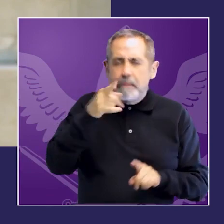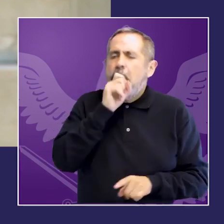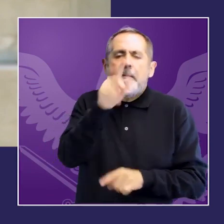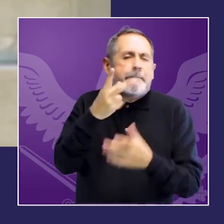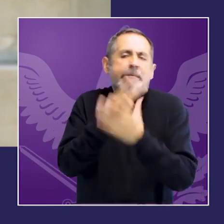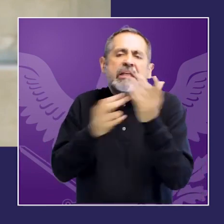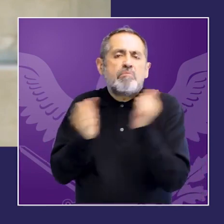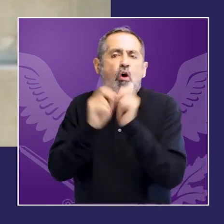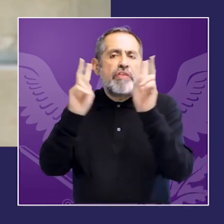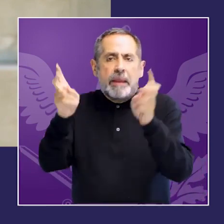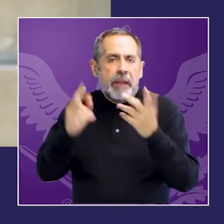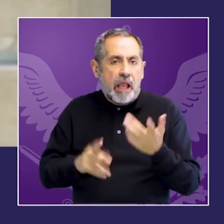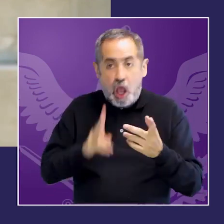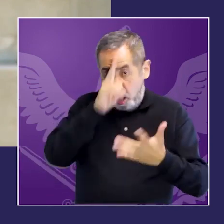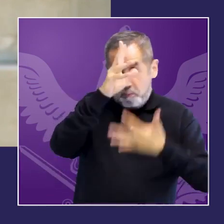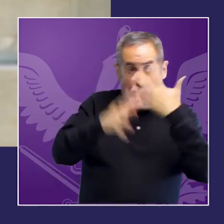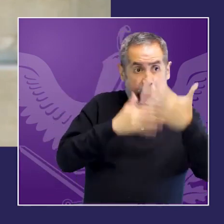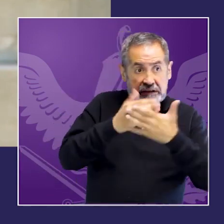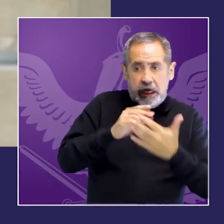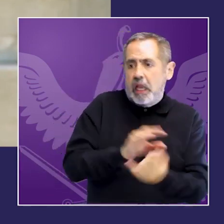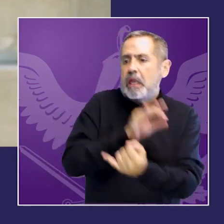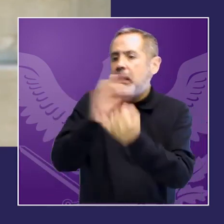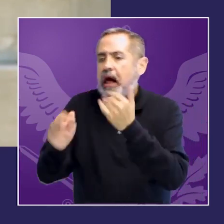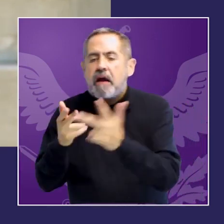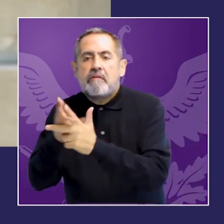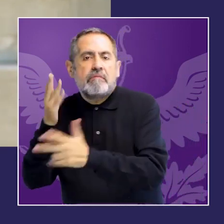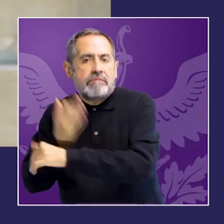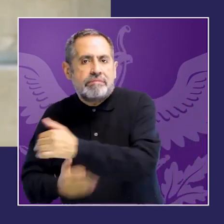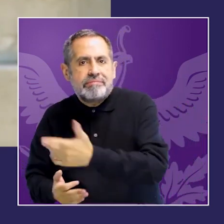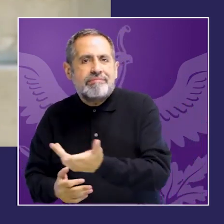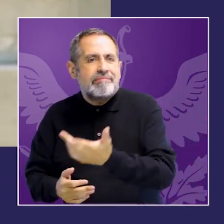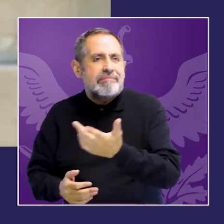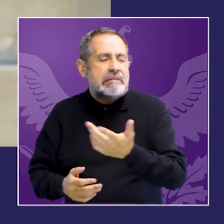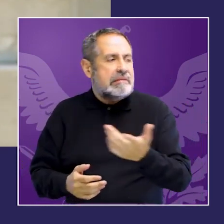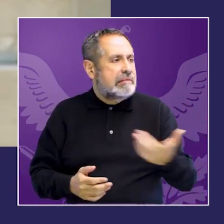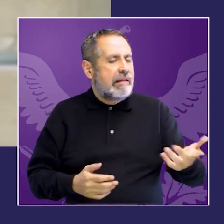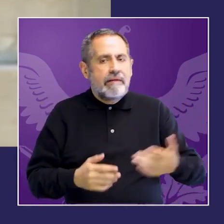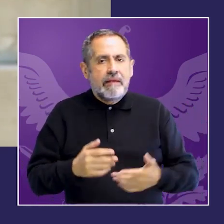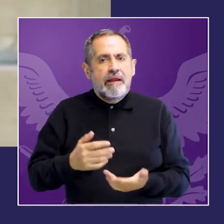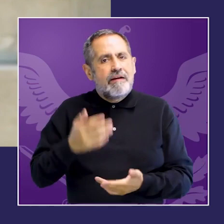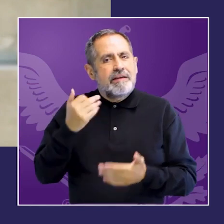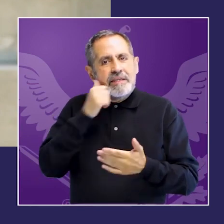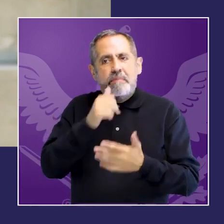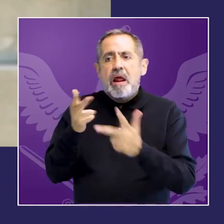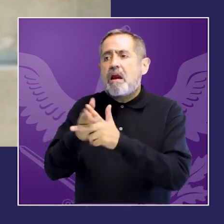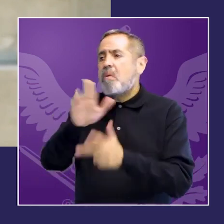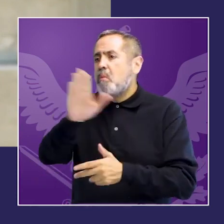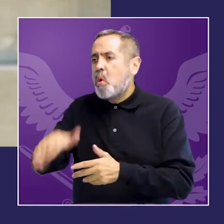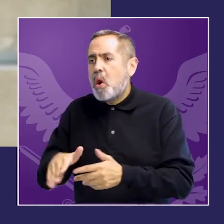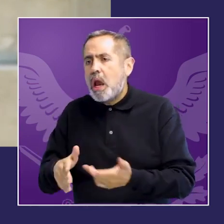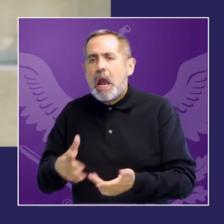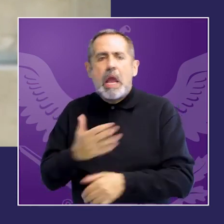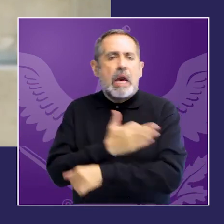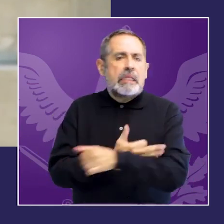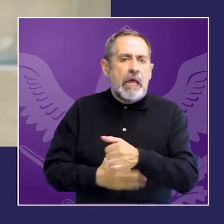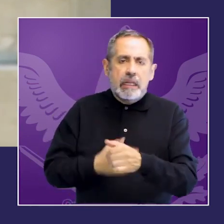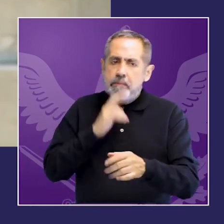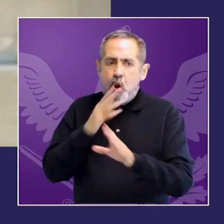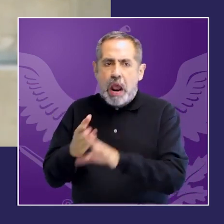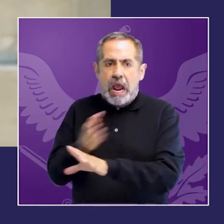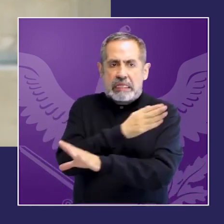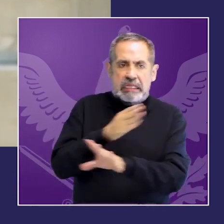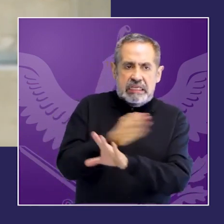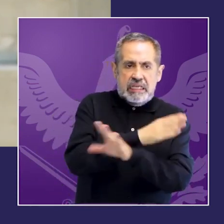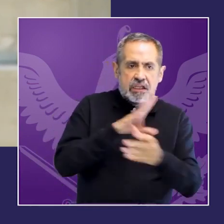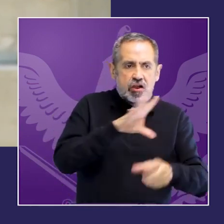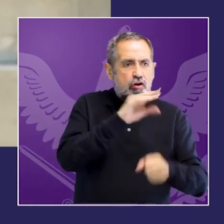el derecho penal llega tarde por definición el derecho penal funciona frente al hecho que ha ocurrido pero en